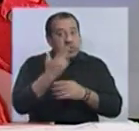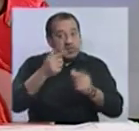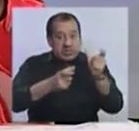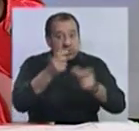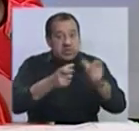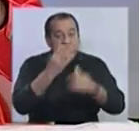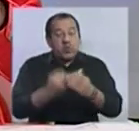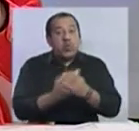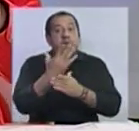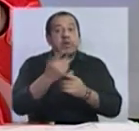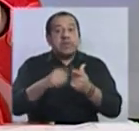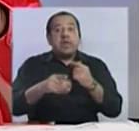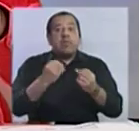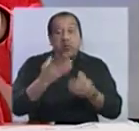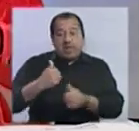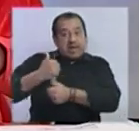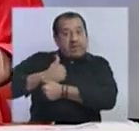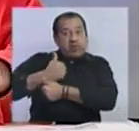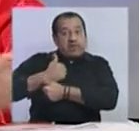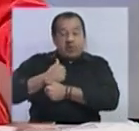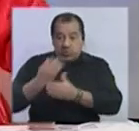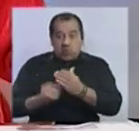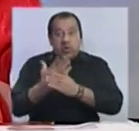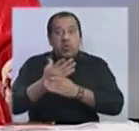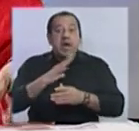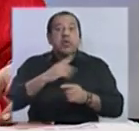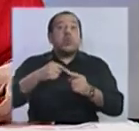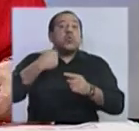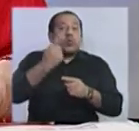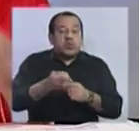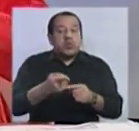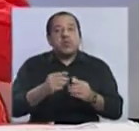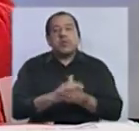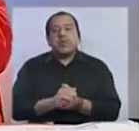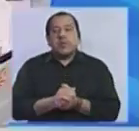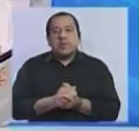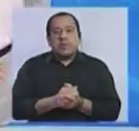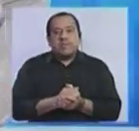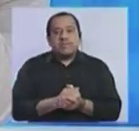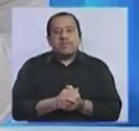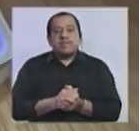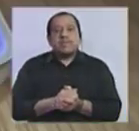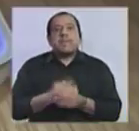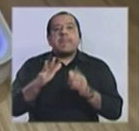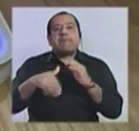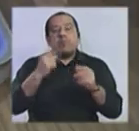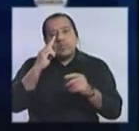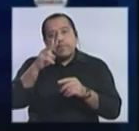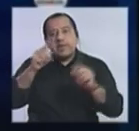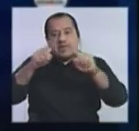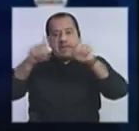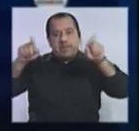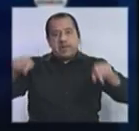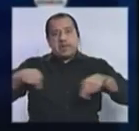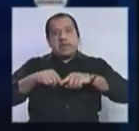por el porcentaje grande de Cabildo Abierto, sino por otro tipo de legisladores. Mientras hablas, vamos a ver la placa de